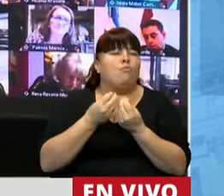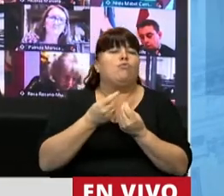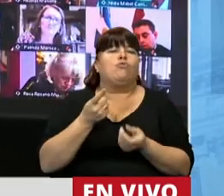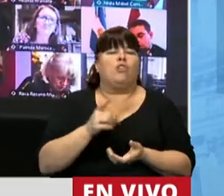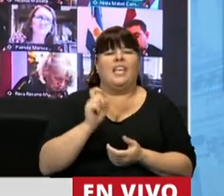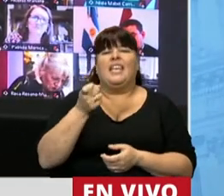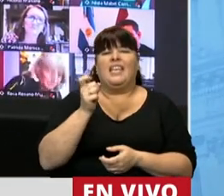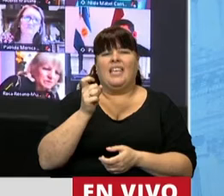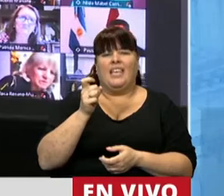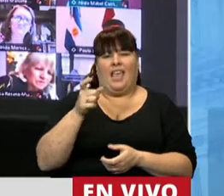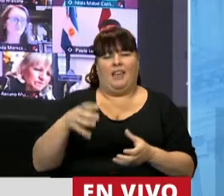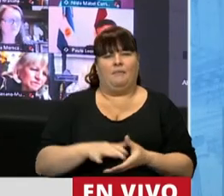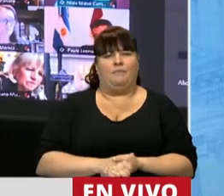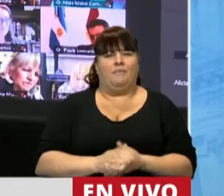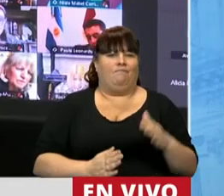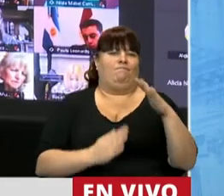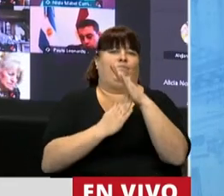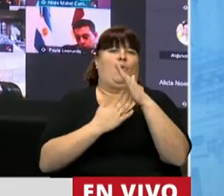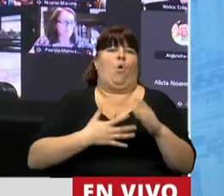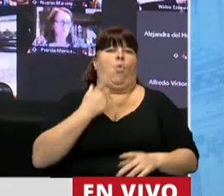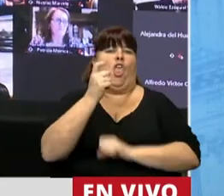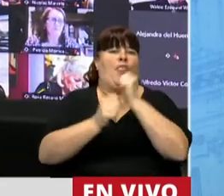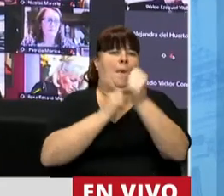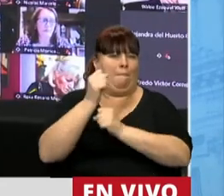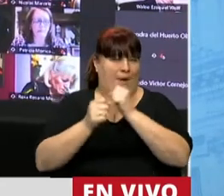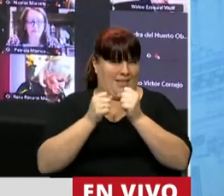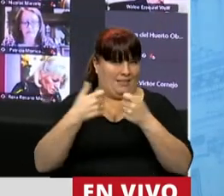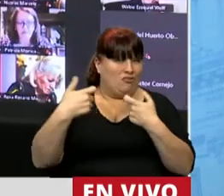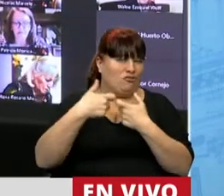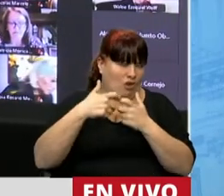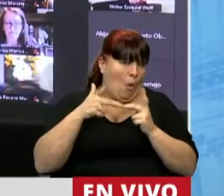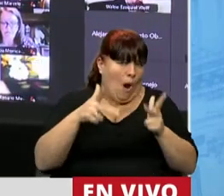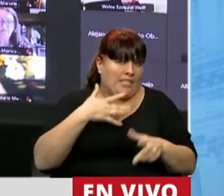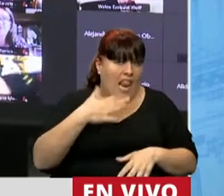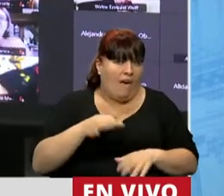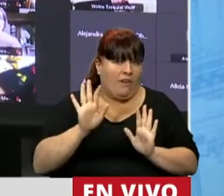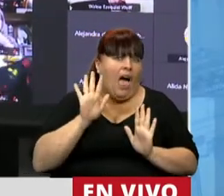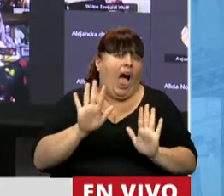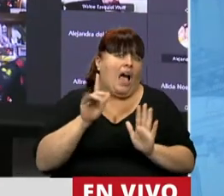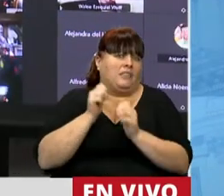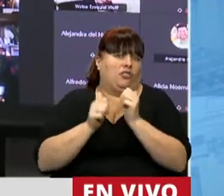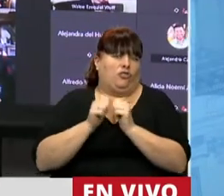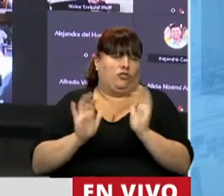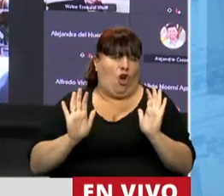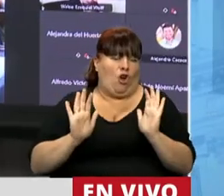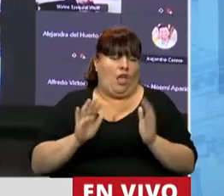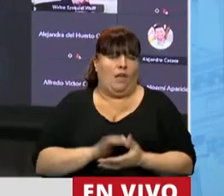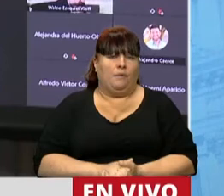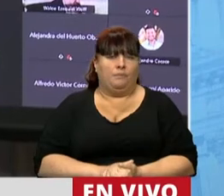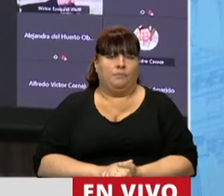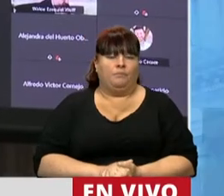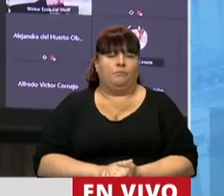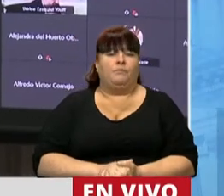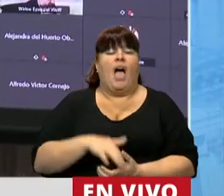por parte de las cúpulas empresarias. Esto hay que decirlo porque forma parte de la historia